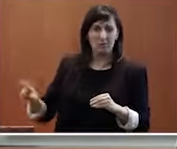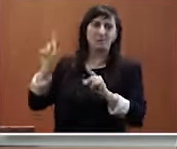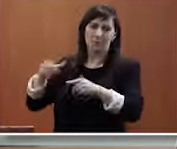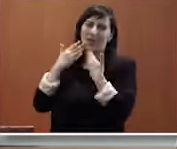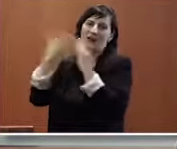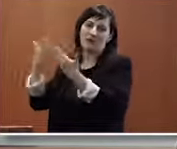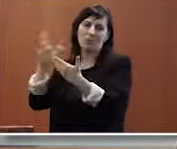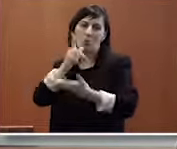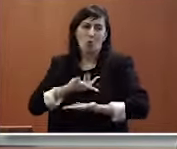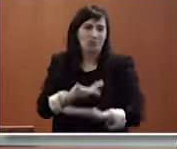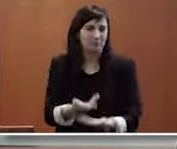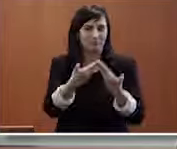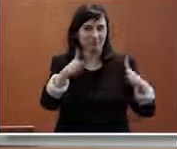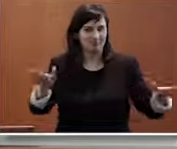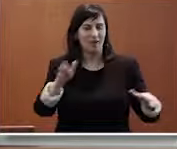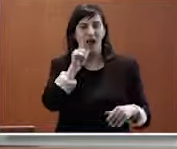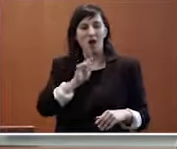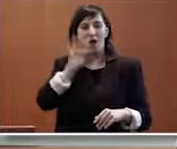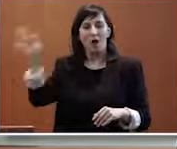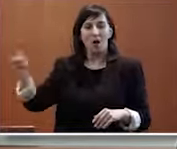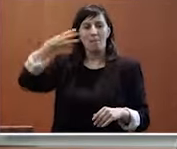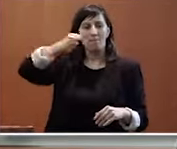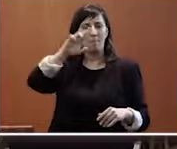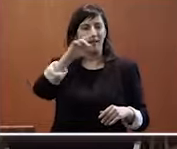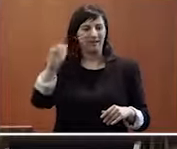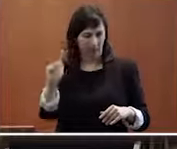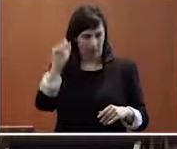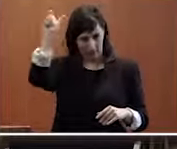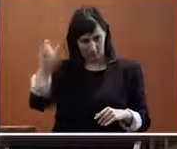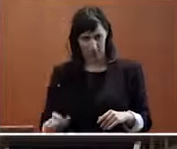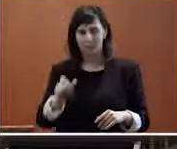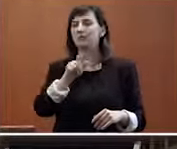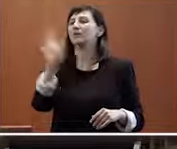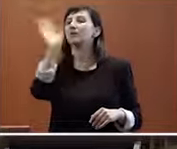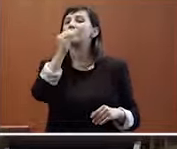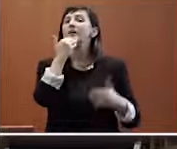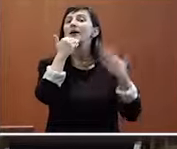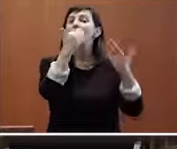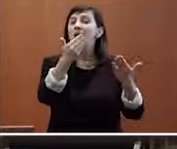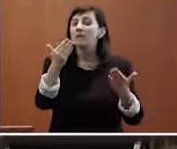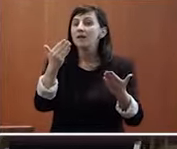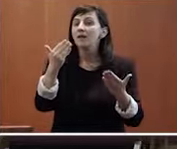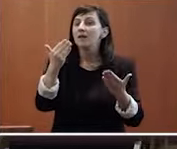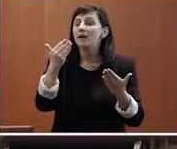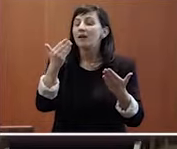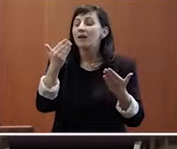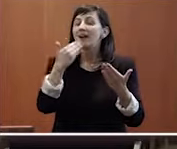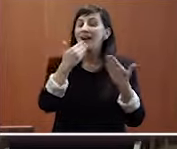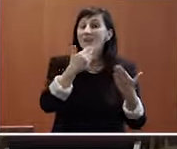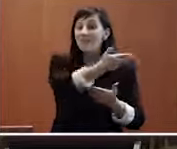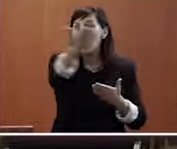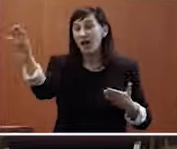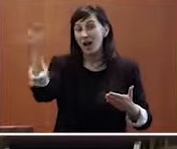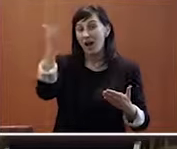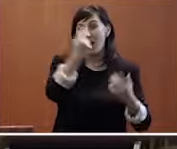sinceramente su hospitalidad. Tiene la palabra Marta Rey. Gracias. Para aquellos de